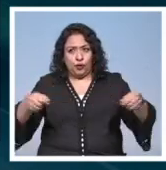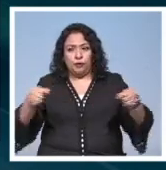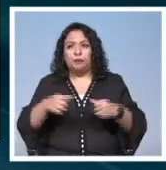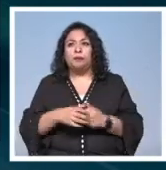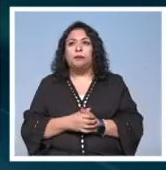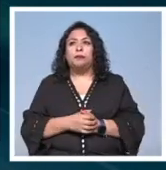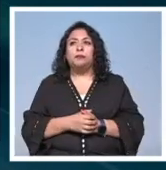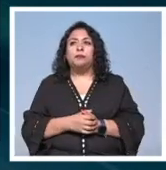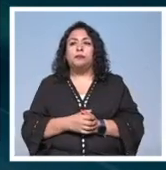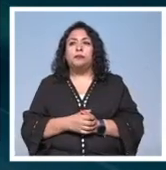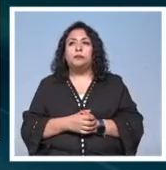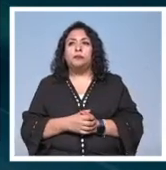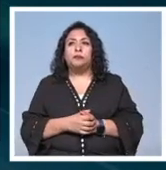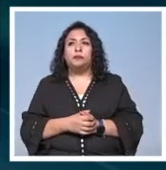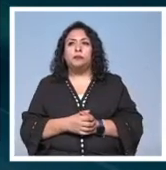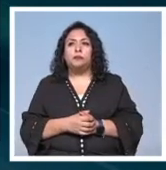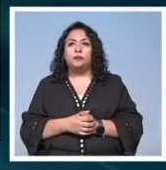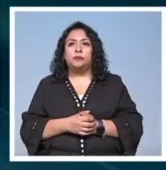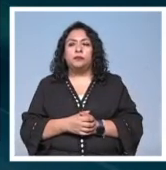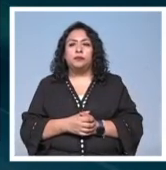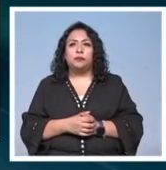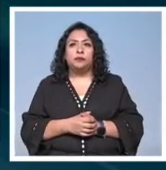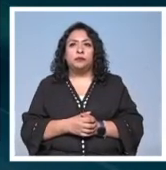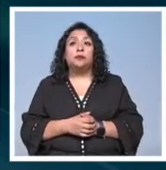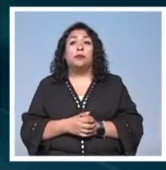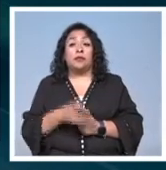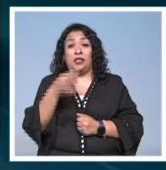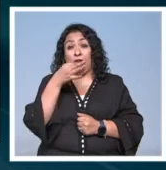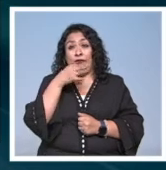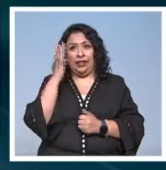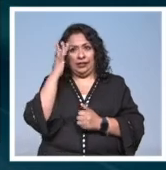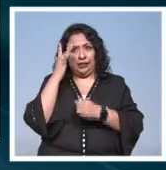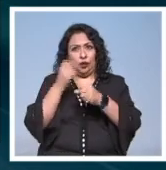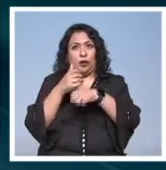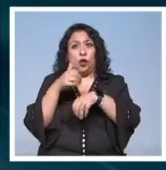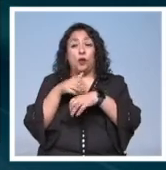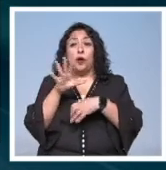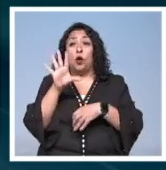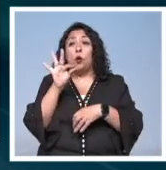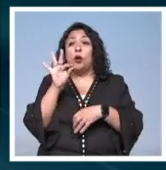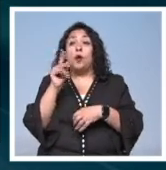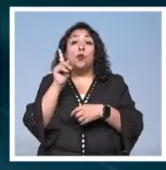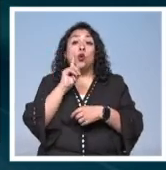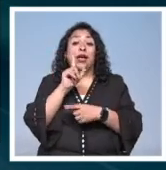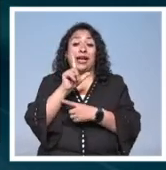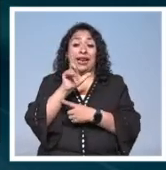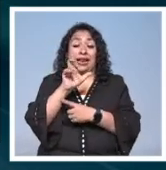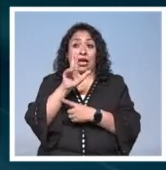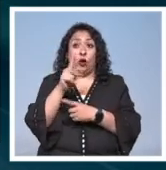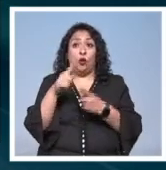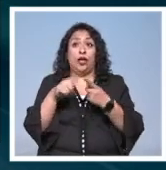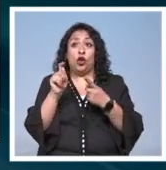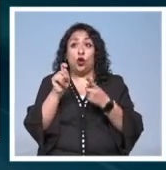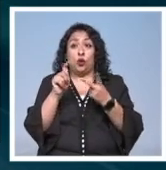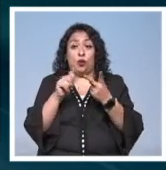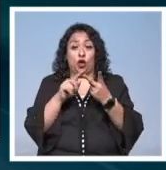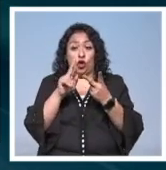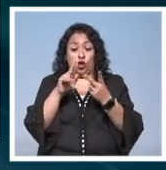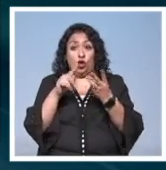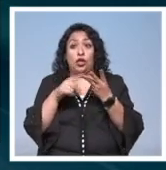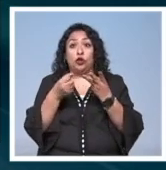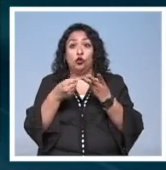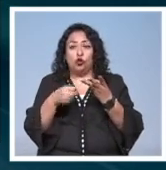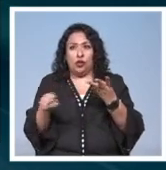¿Qué se le va a hacer? No quedaría otra. En la fiesta de cumpleaños número 40 de Laura, su novio Rodrigo y sus